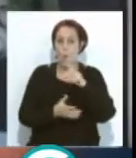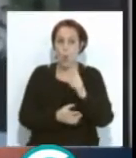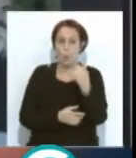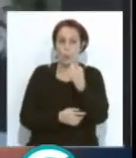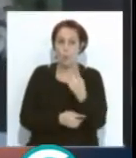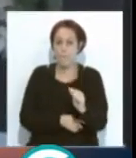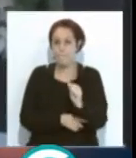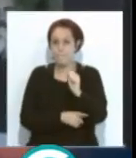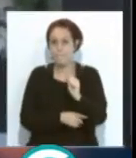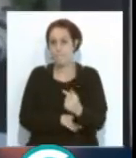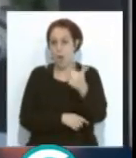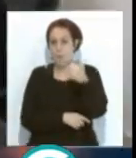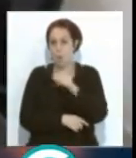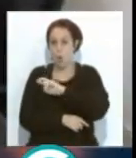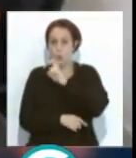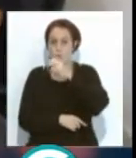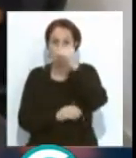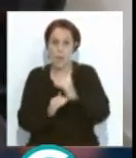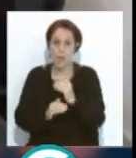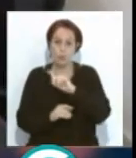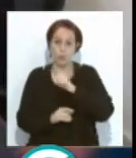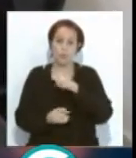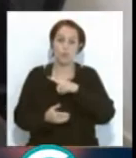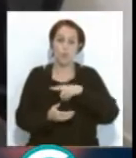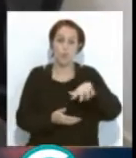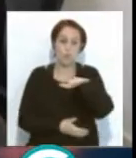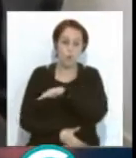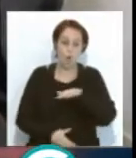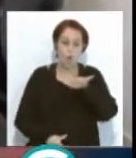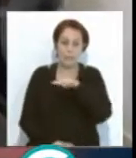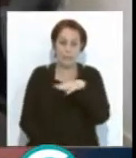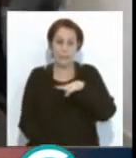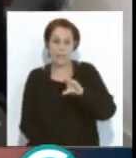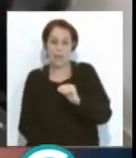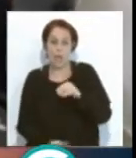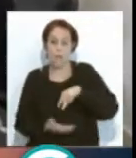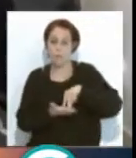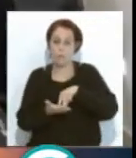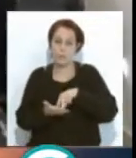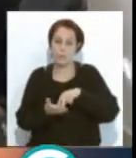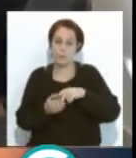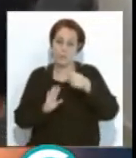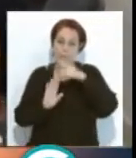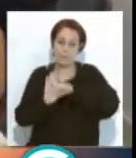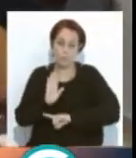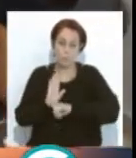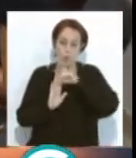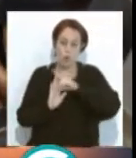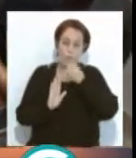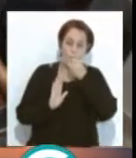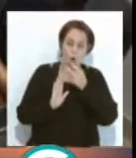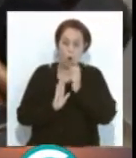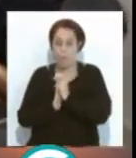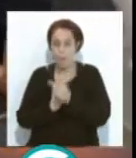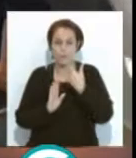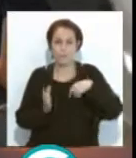de otras, el que uno tuviera una ubicación a priori que podría ser entendida mejor posicionada en la distribución de las sesiones y